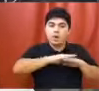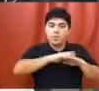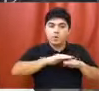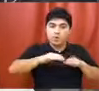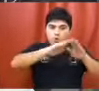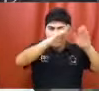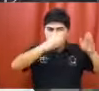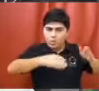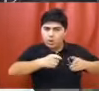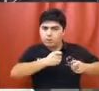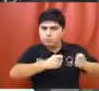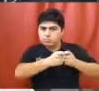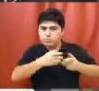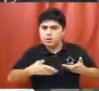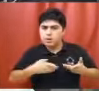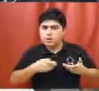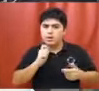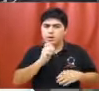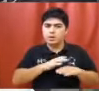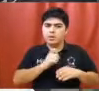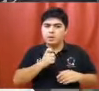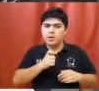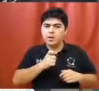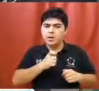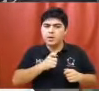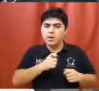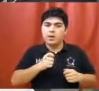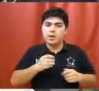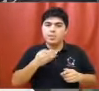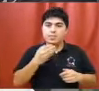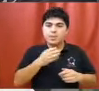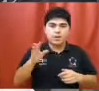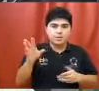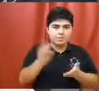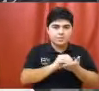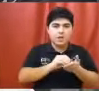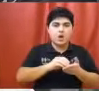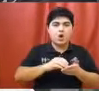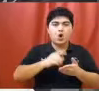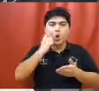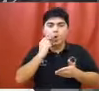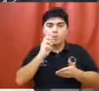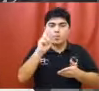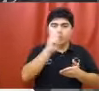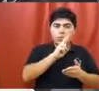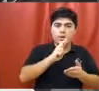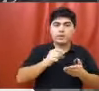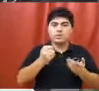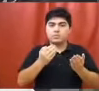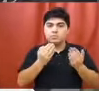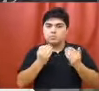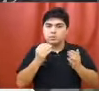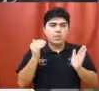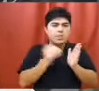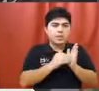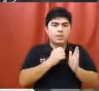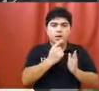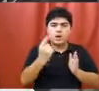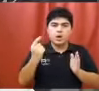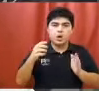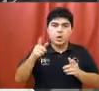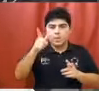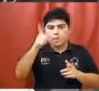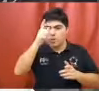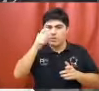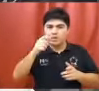locales bailables deberán contratar personal adicional femenino y masculino de seguridad dependiente de la policía de la provincia para